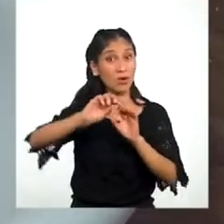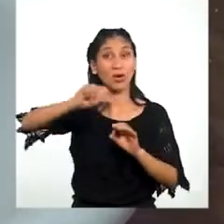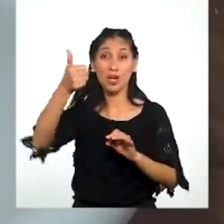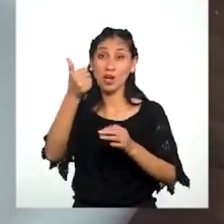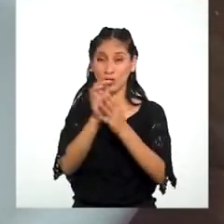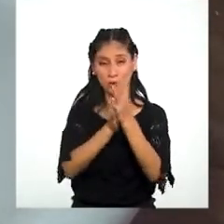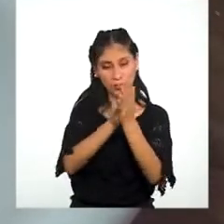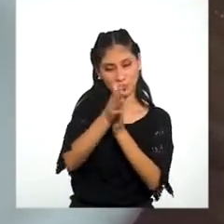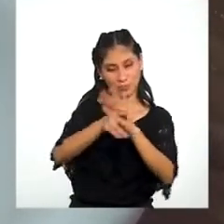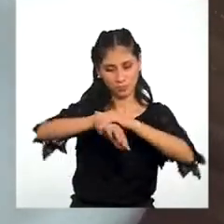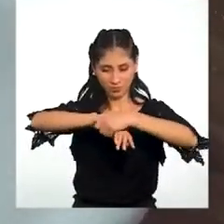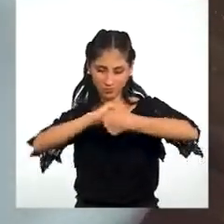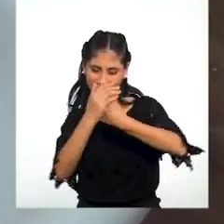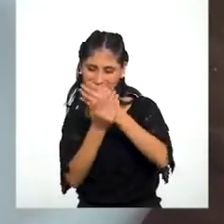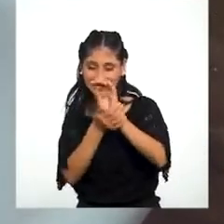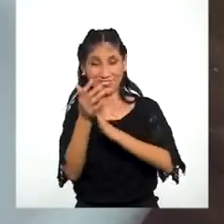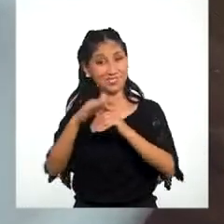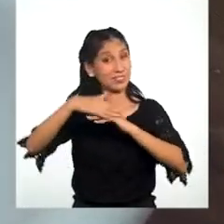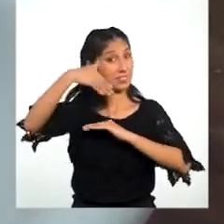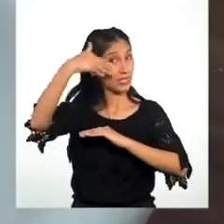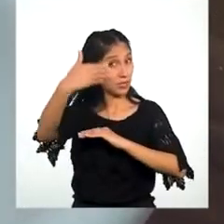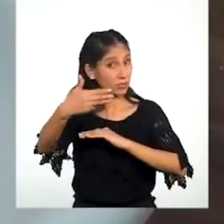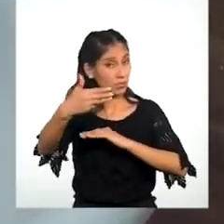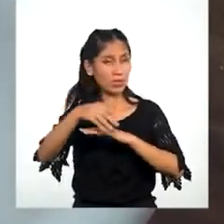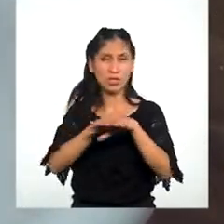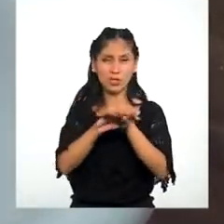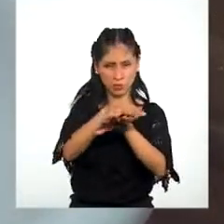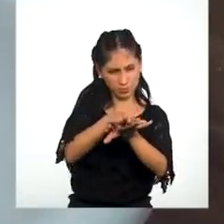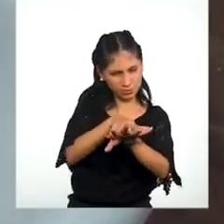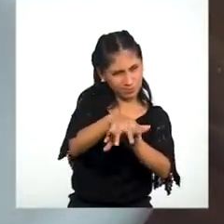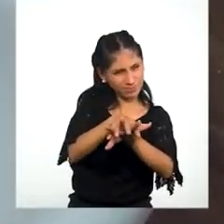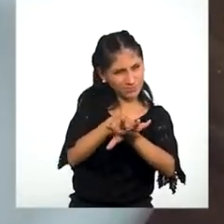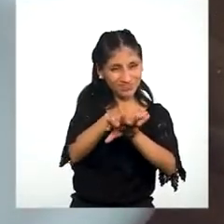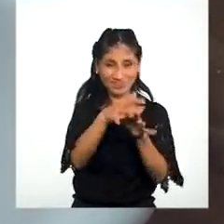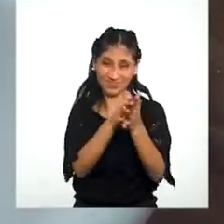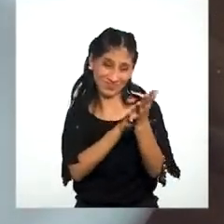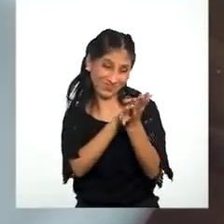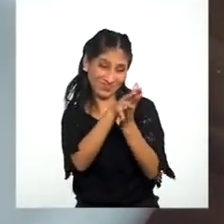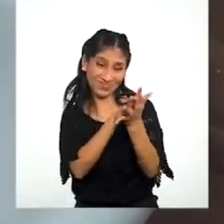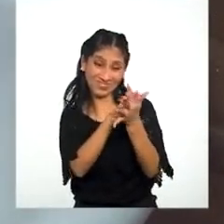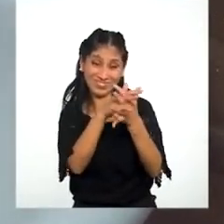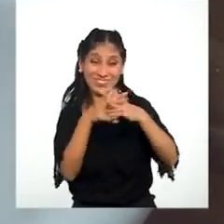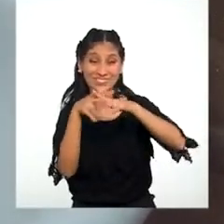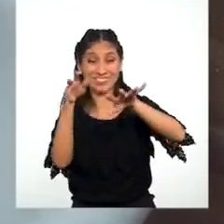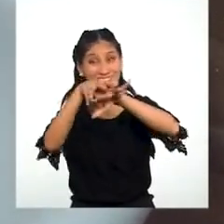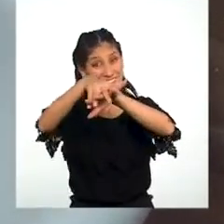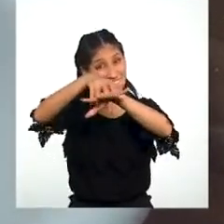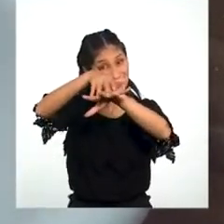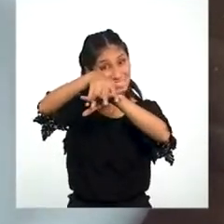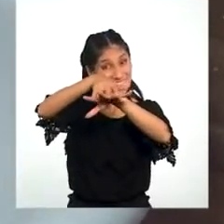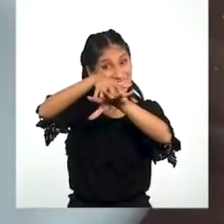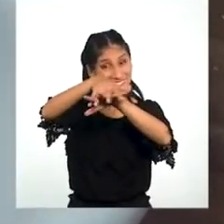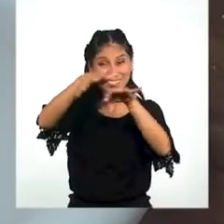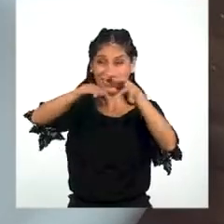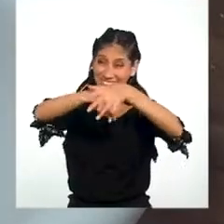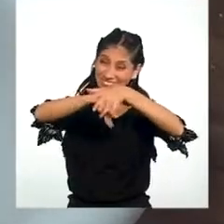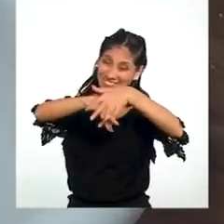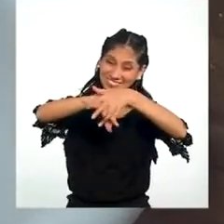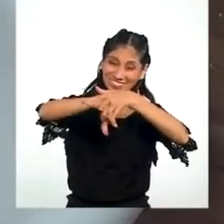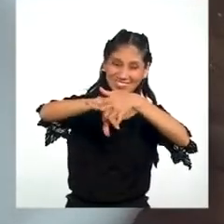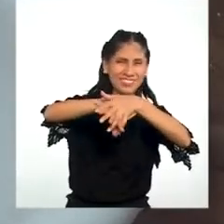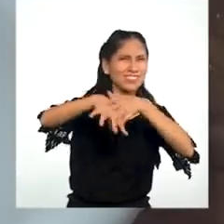otro Lado Luego Frotamos las palmas Entrelazando Nuestros Deditos